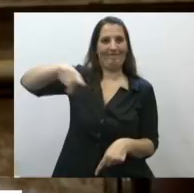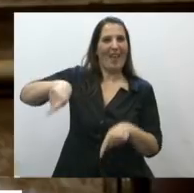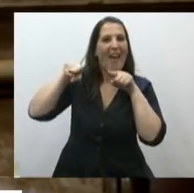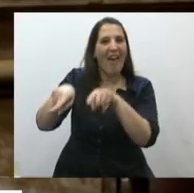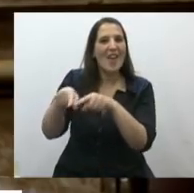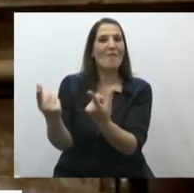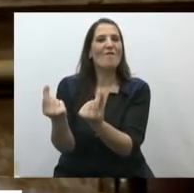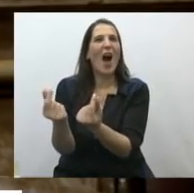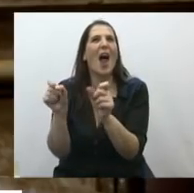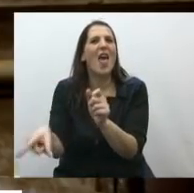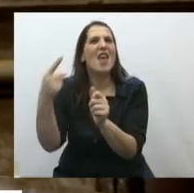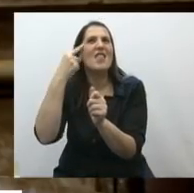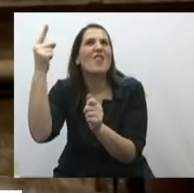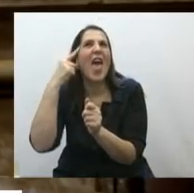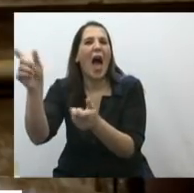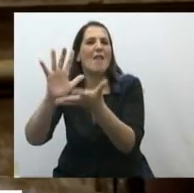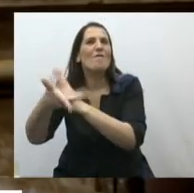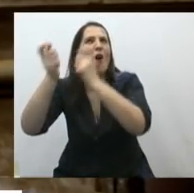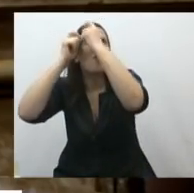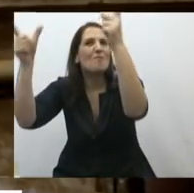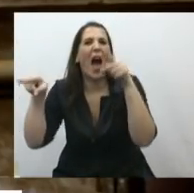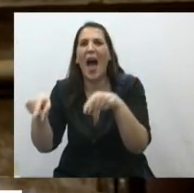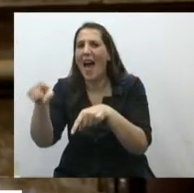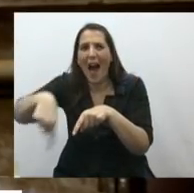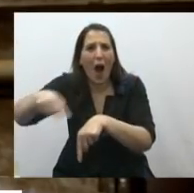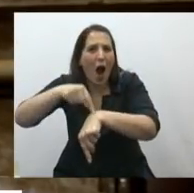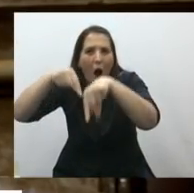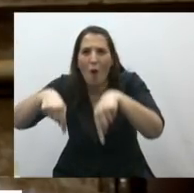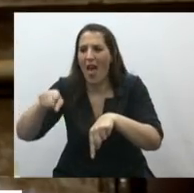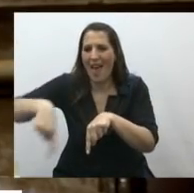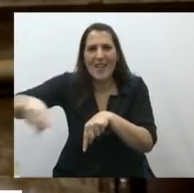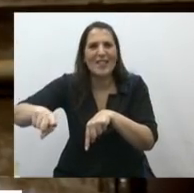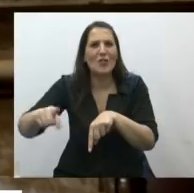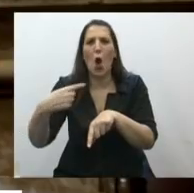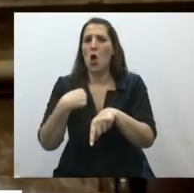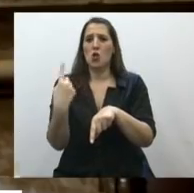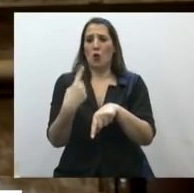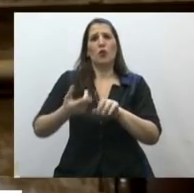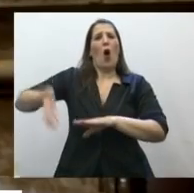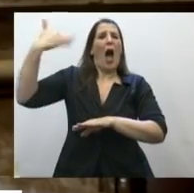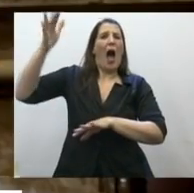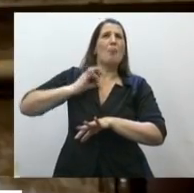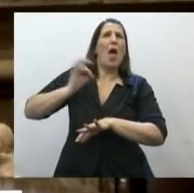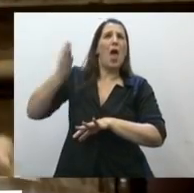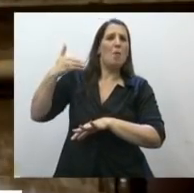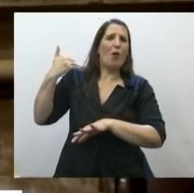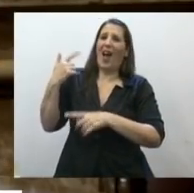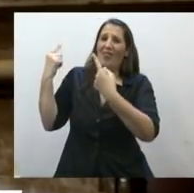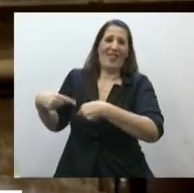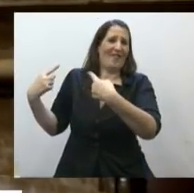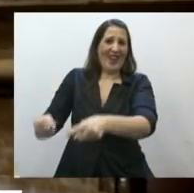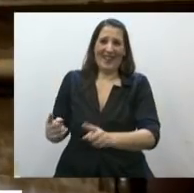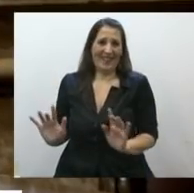paradigmas de la juventud de nuestra época. Obviamente que esta